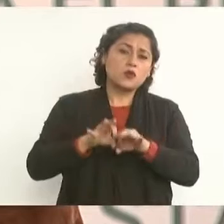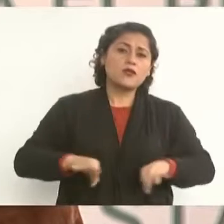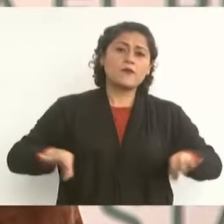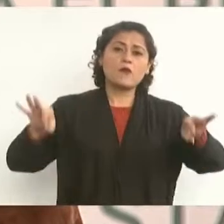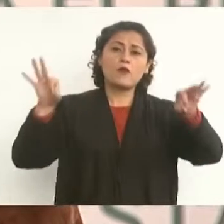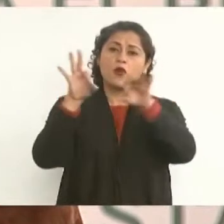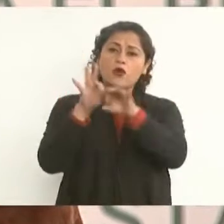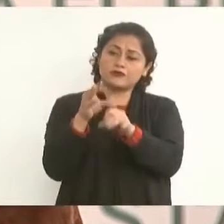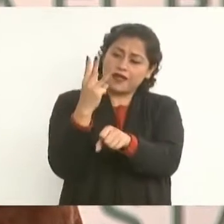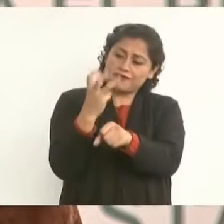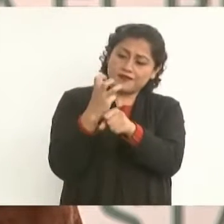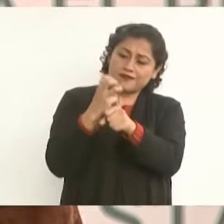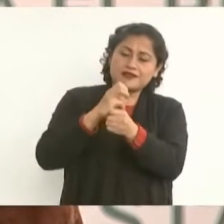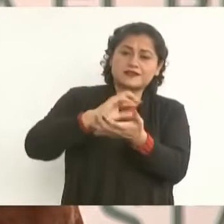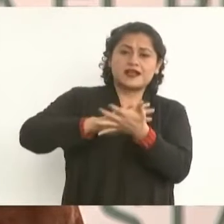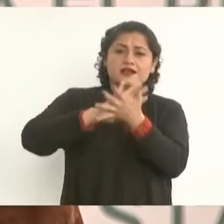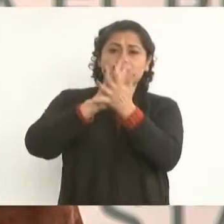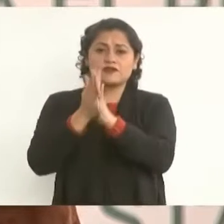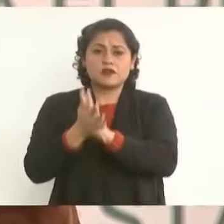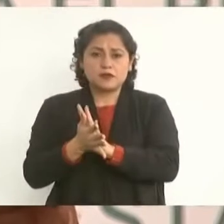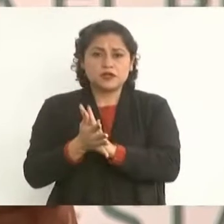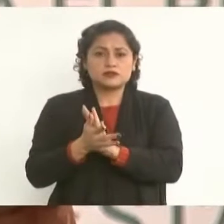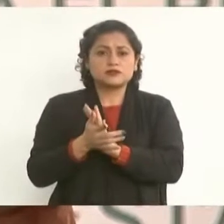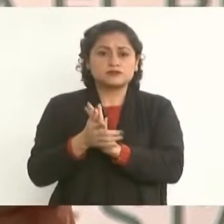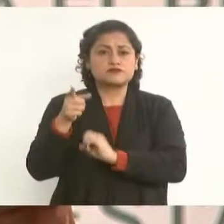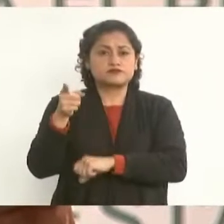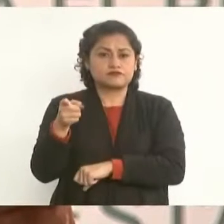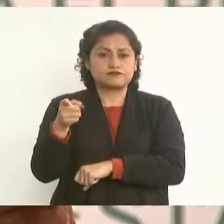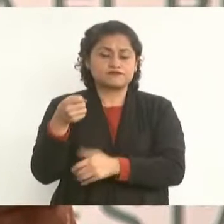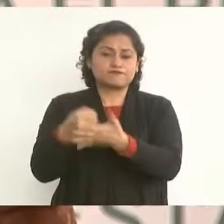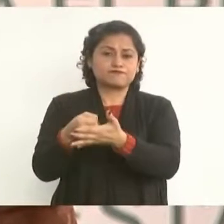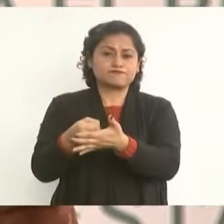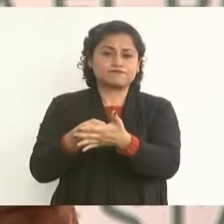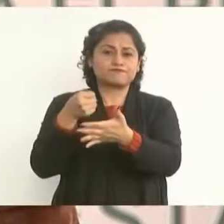por una lucha dentro del poder.